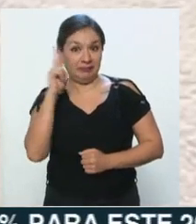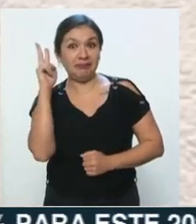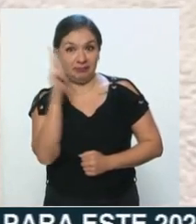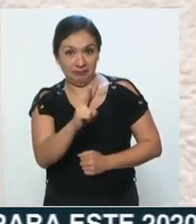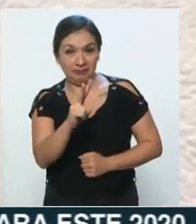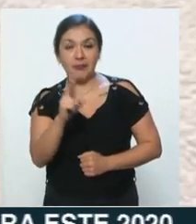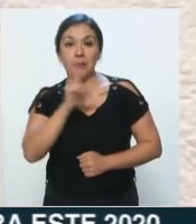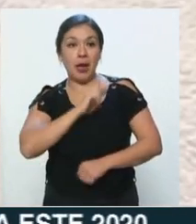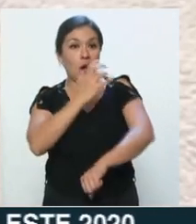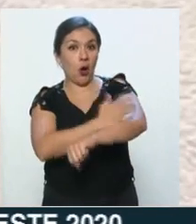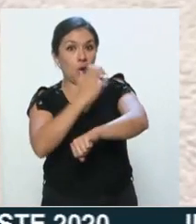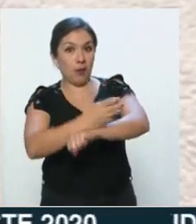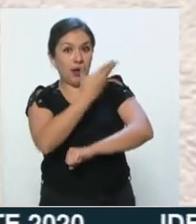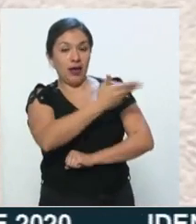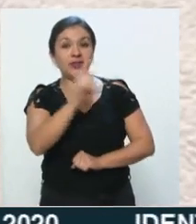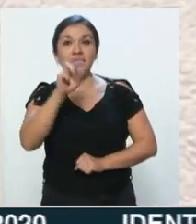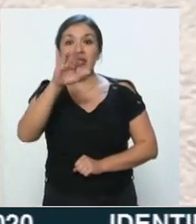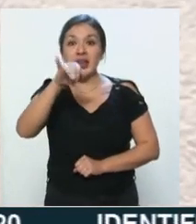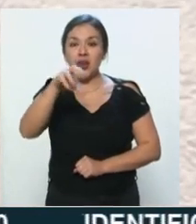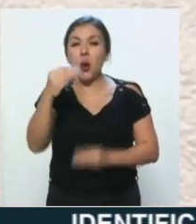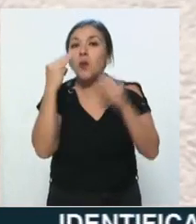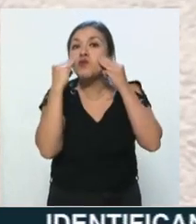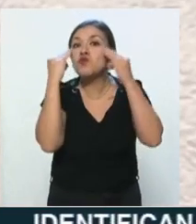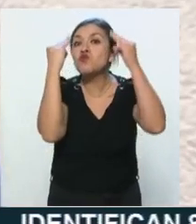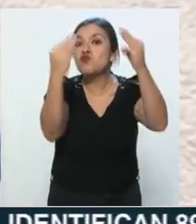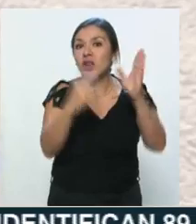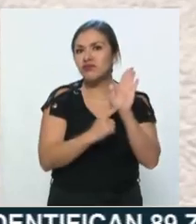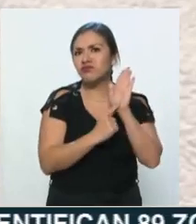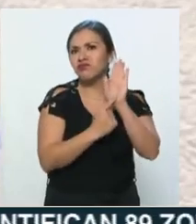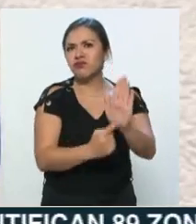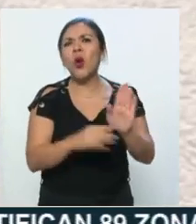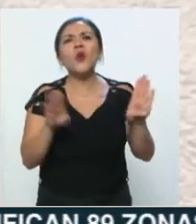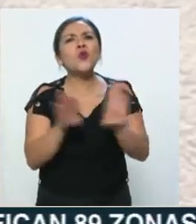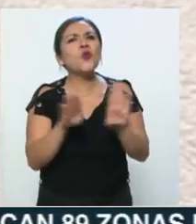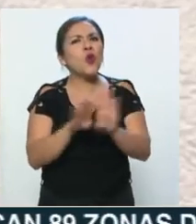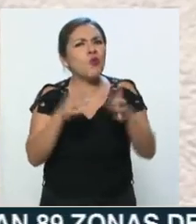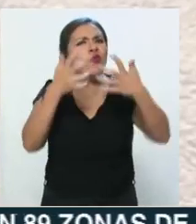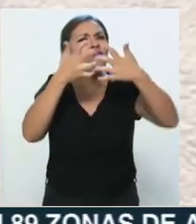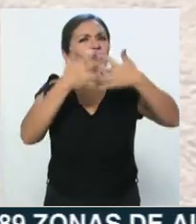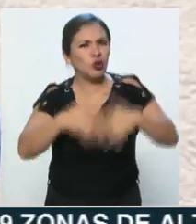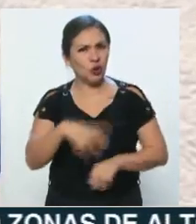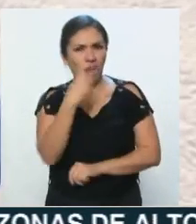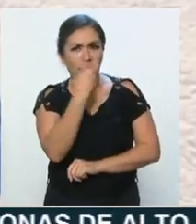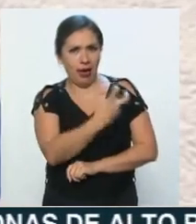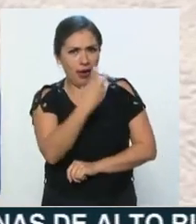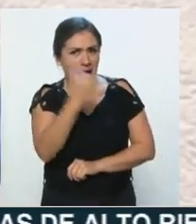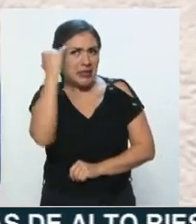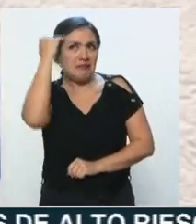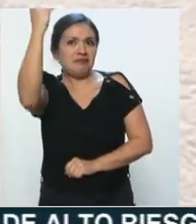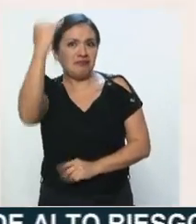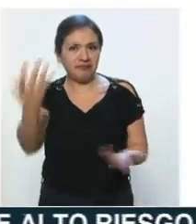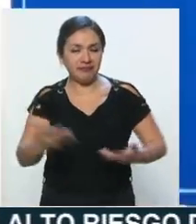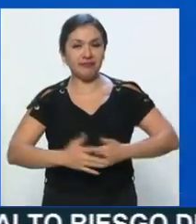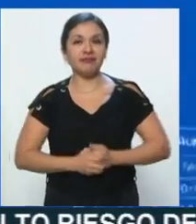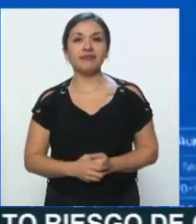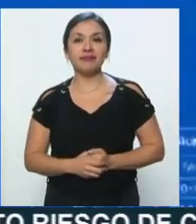si mi compadre Trino nos muestra cómo es el funcionamiento de este invento?